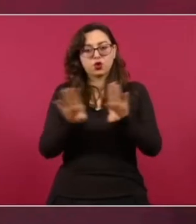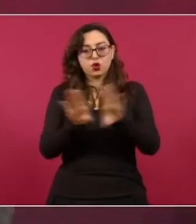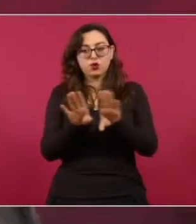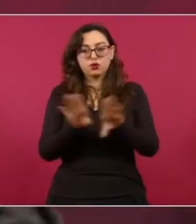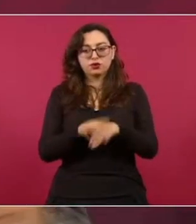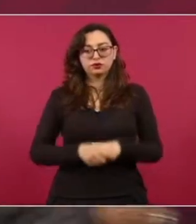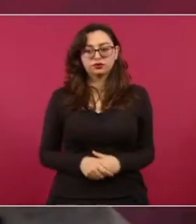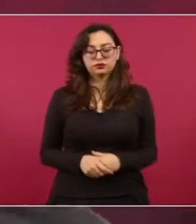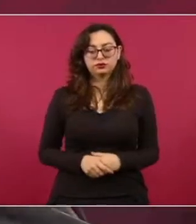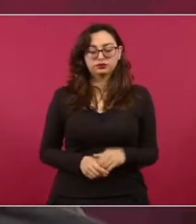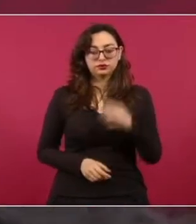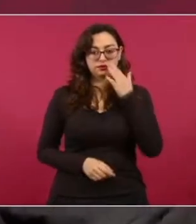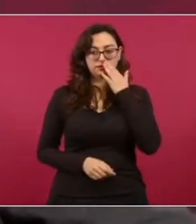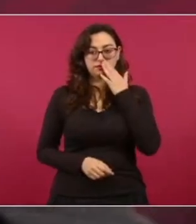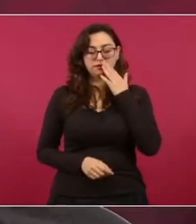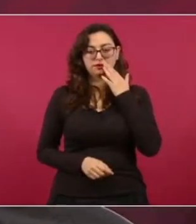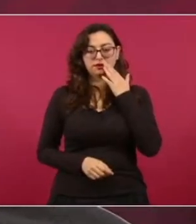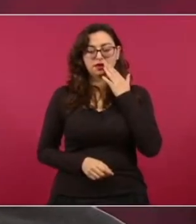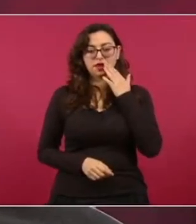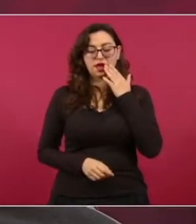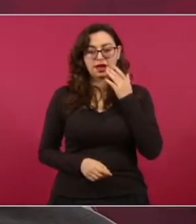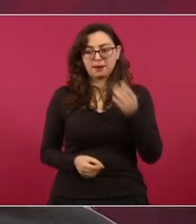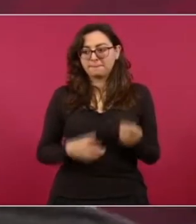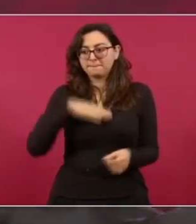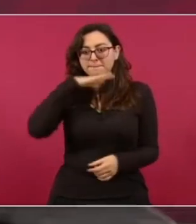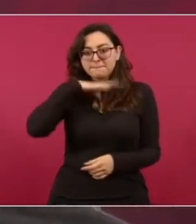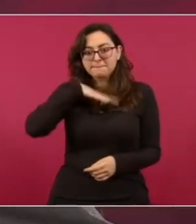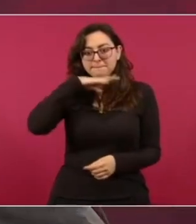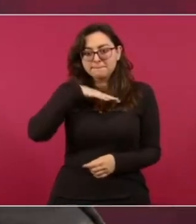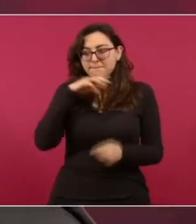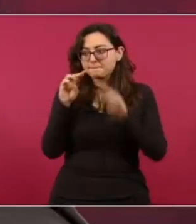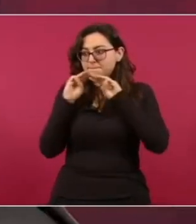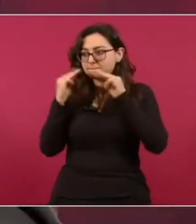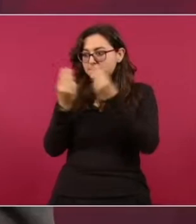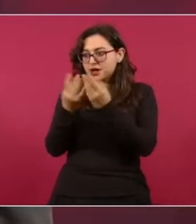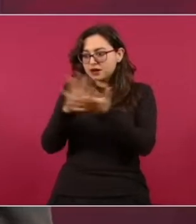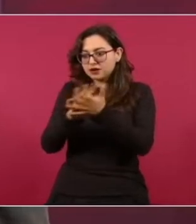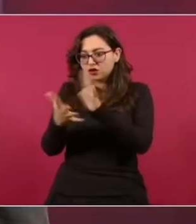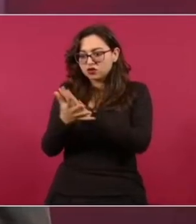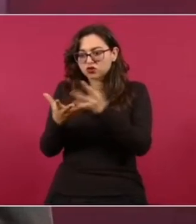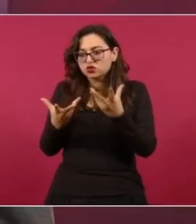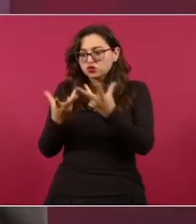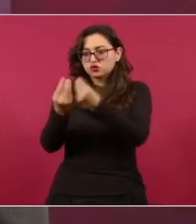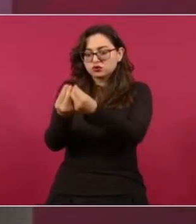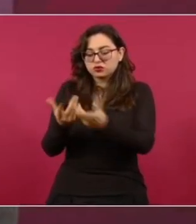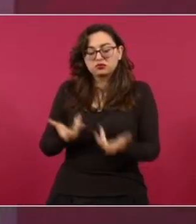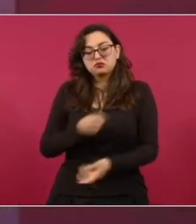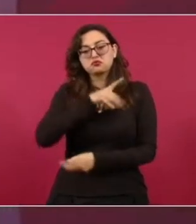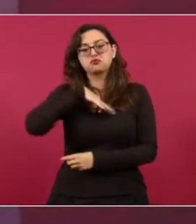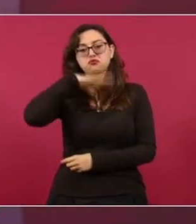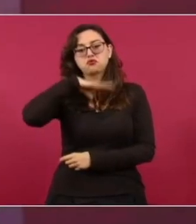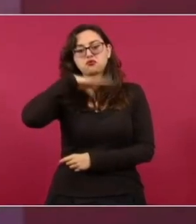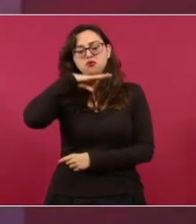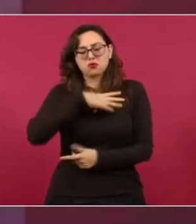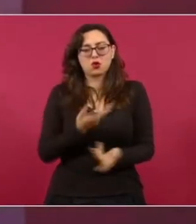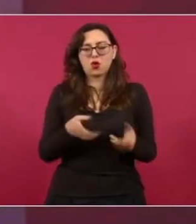de que García Luna trabajaba al servicio de un